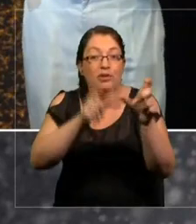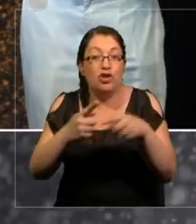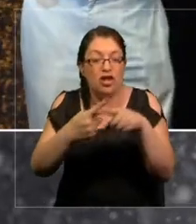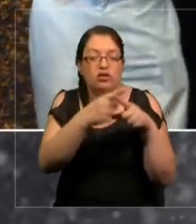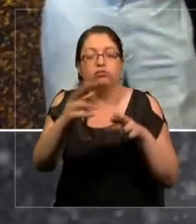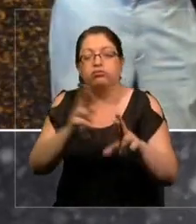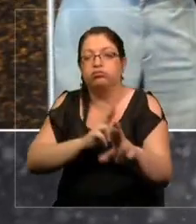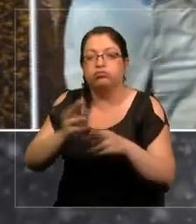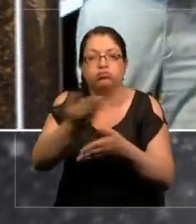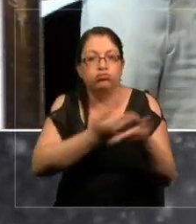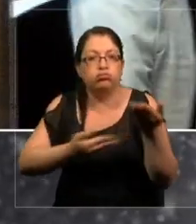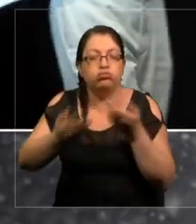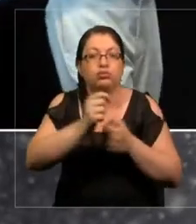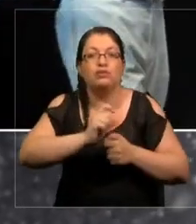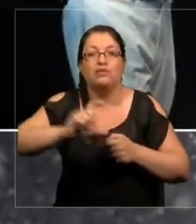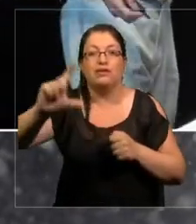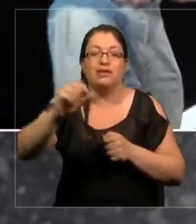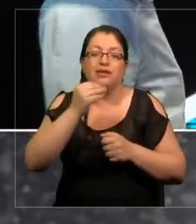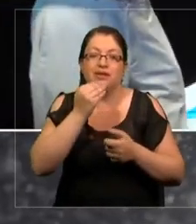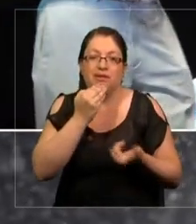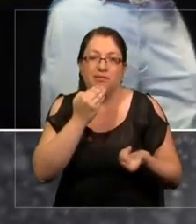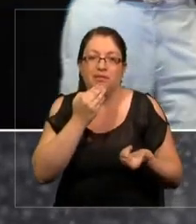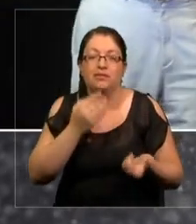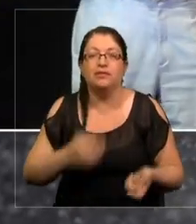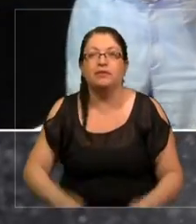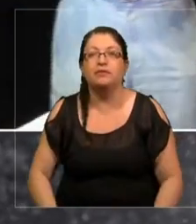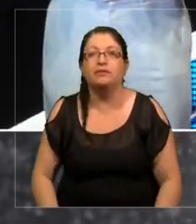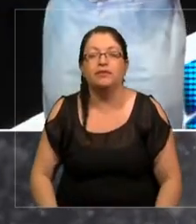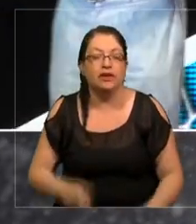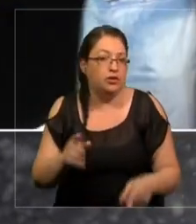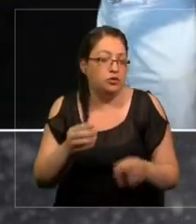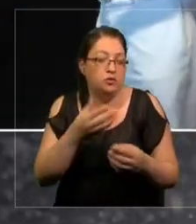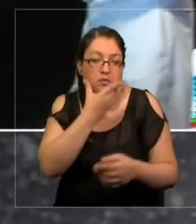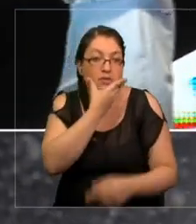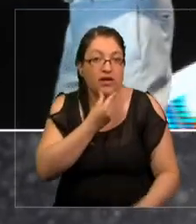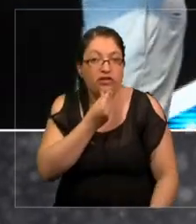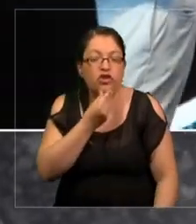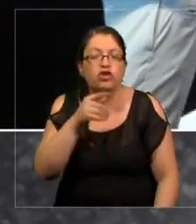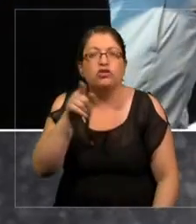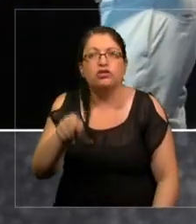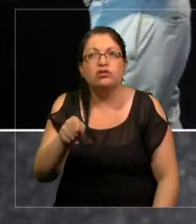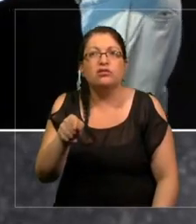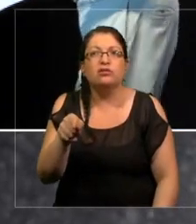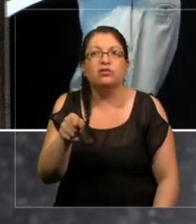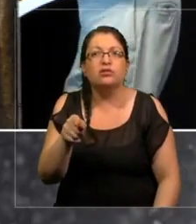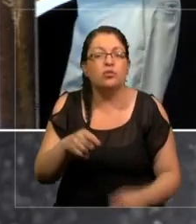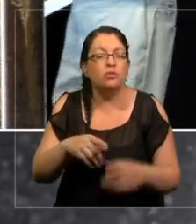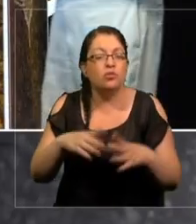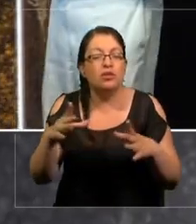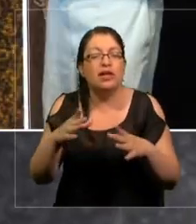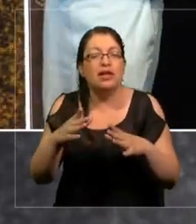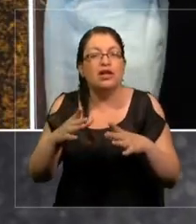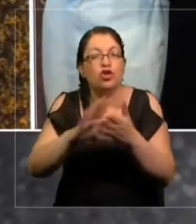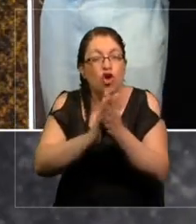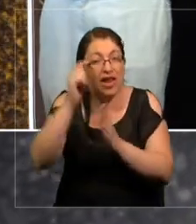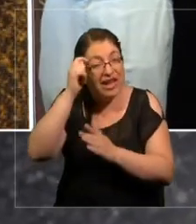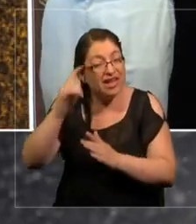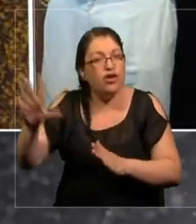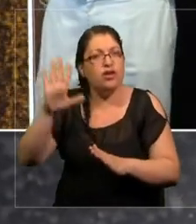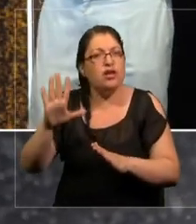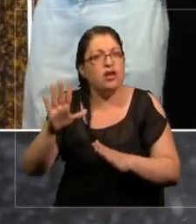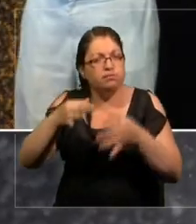un crecimiento exponencial que es fantástico. Entonces, la teoría es altamente consistente y predictiva, pero